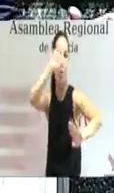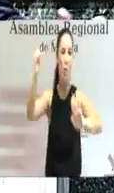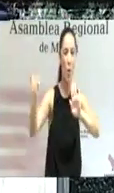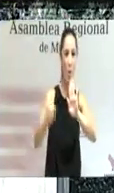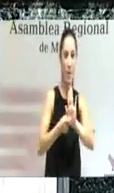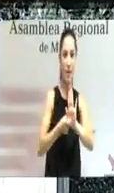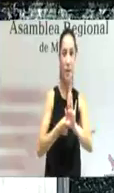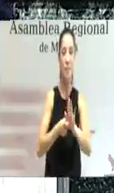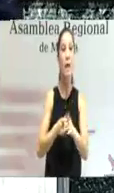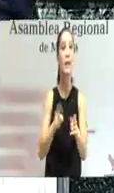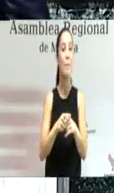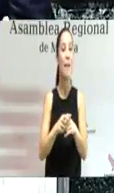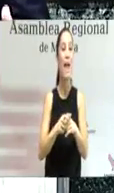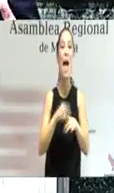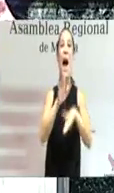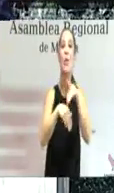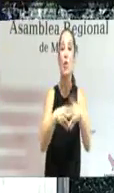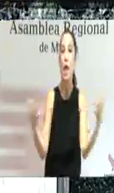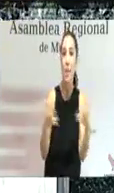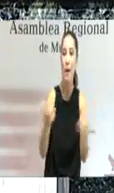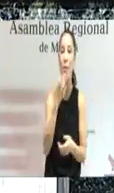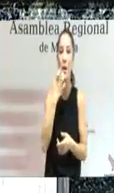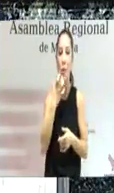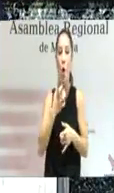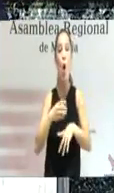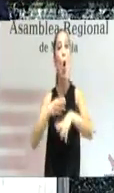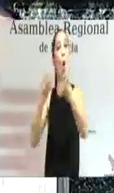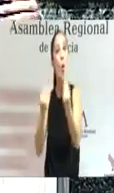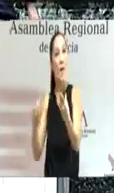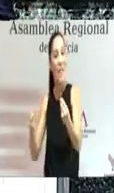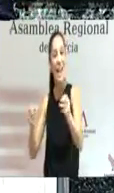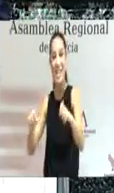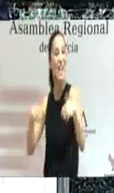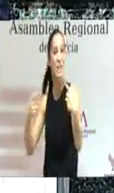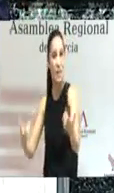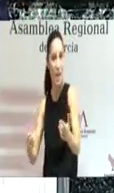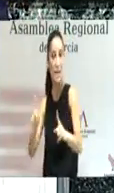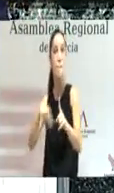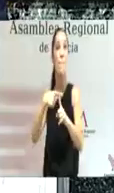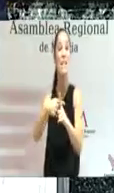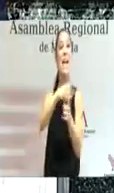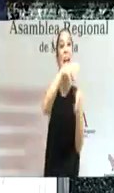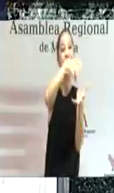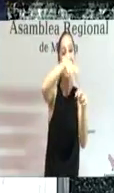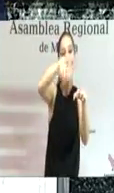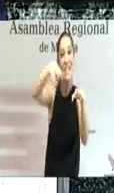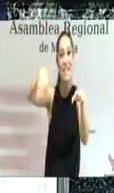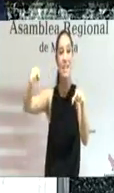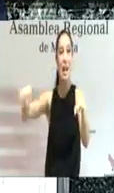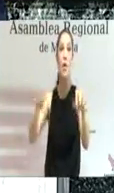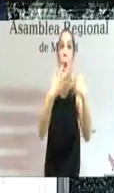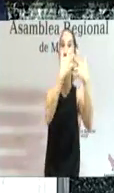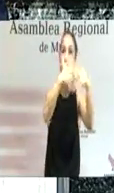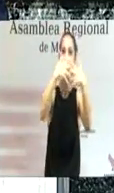Entre las actuaciones de emergencia se incluye la creación de humedales artificiales, la instalación y evaluación de los diversos sistemas